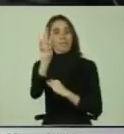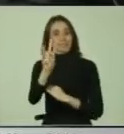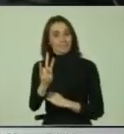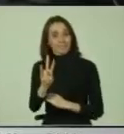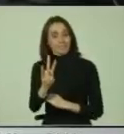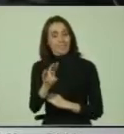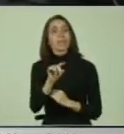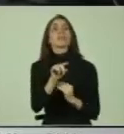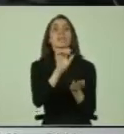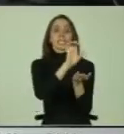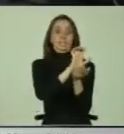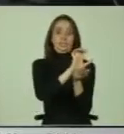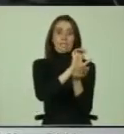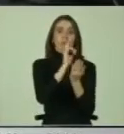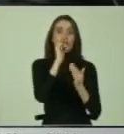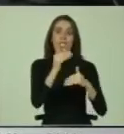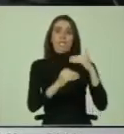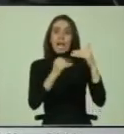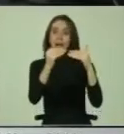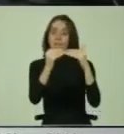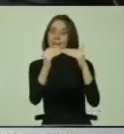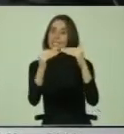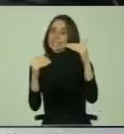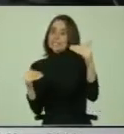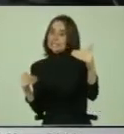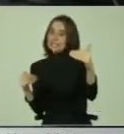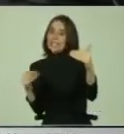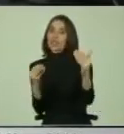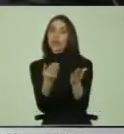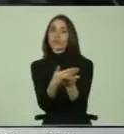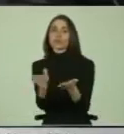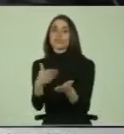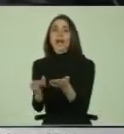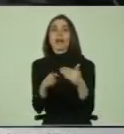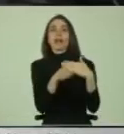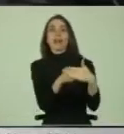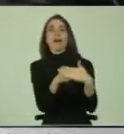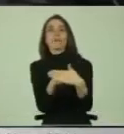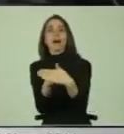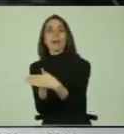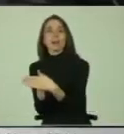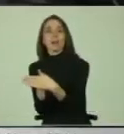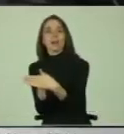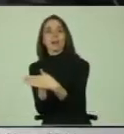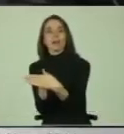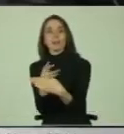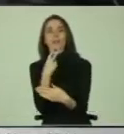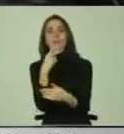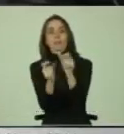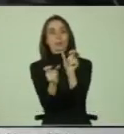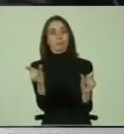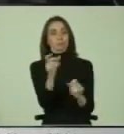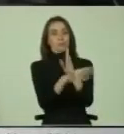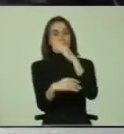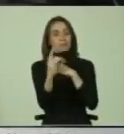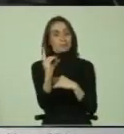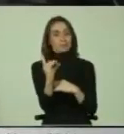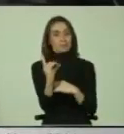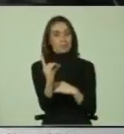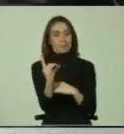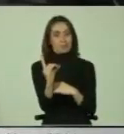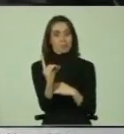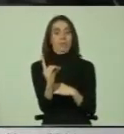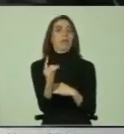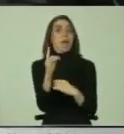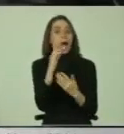presenta avances y brechas en la remoción de las diversas barreras que afectan a las personas con discapacidad. Abordar los